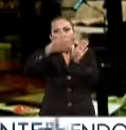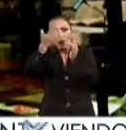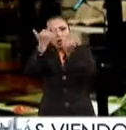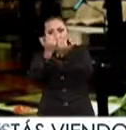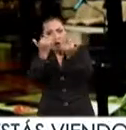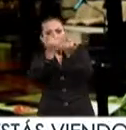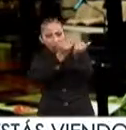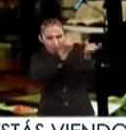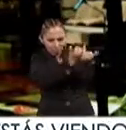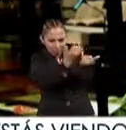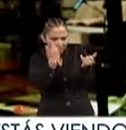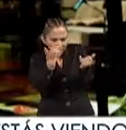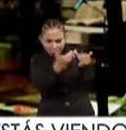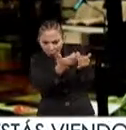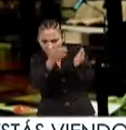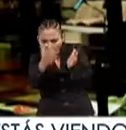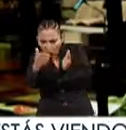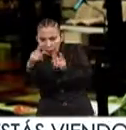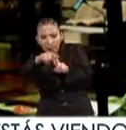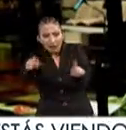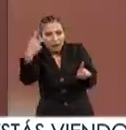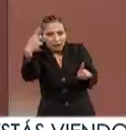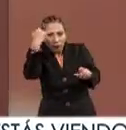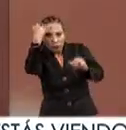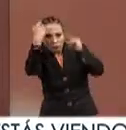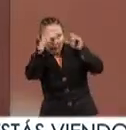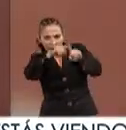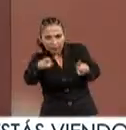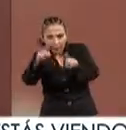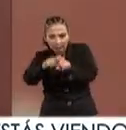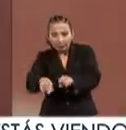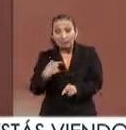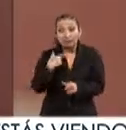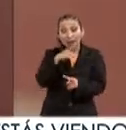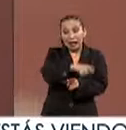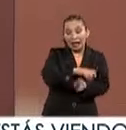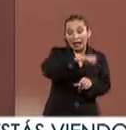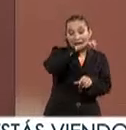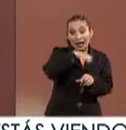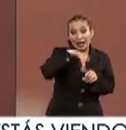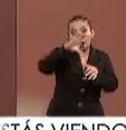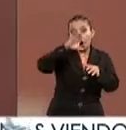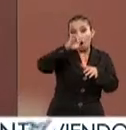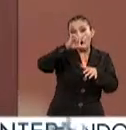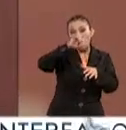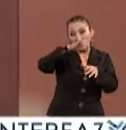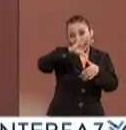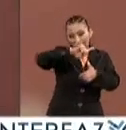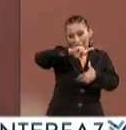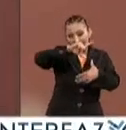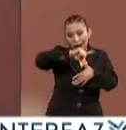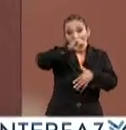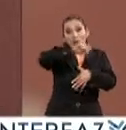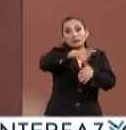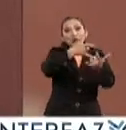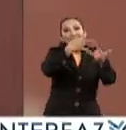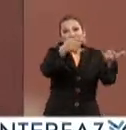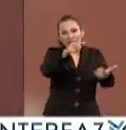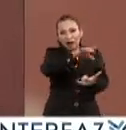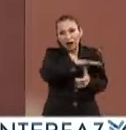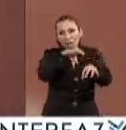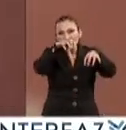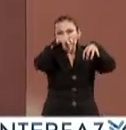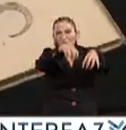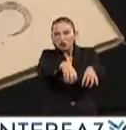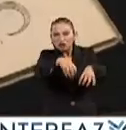cada periodo explora el tema de una manera diferente. La época de la colonia en América Latina forma parte de la historia de